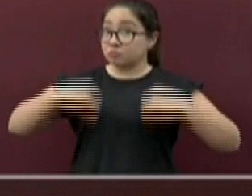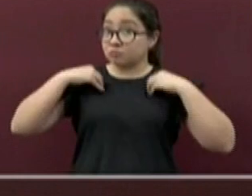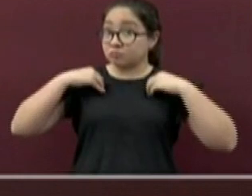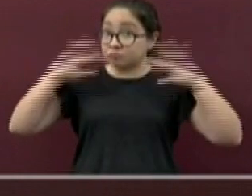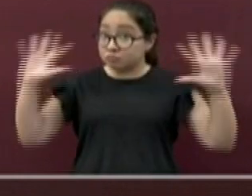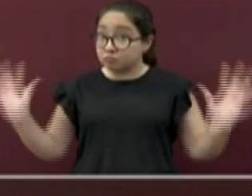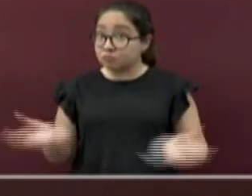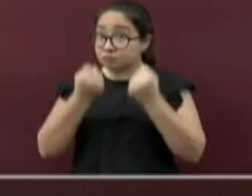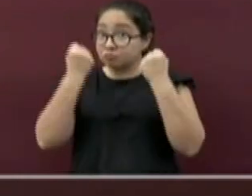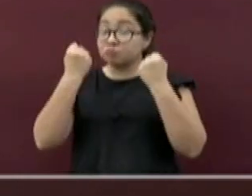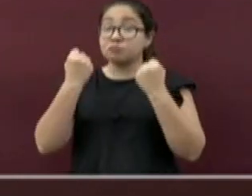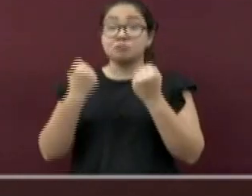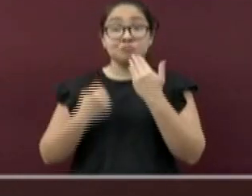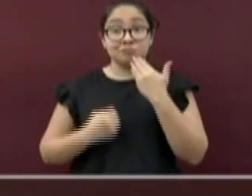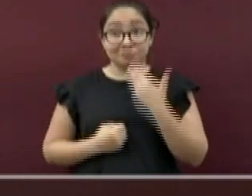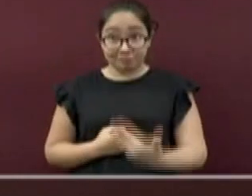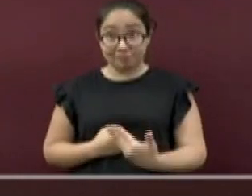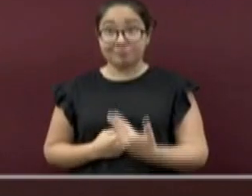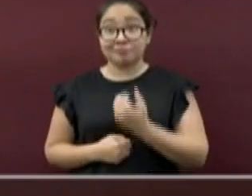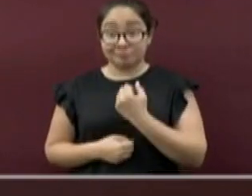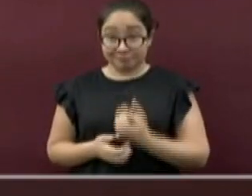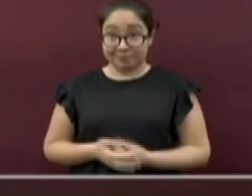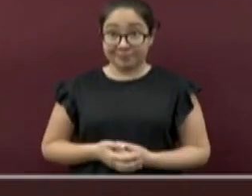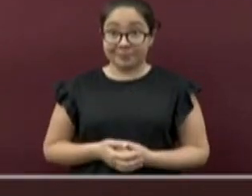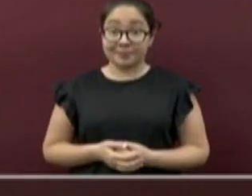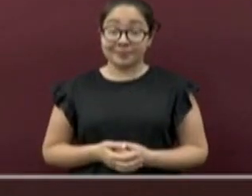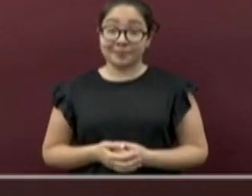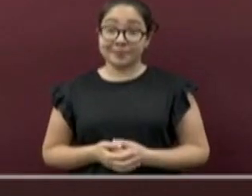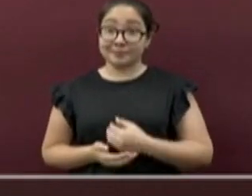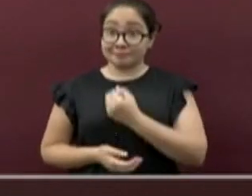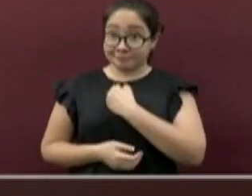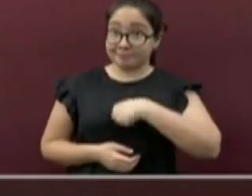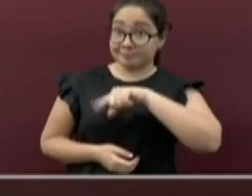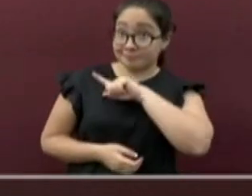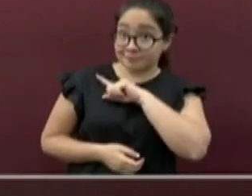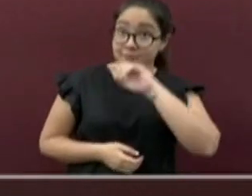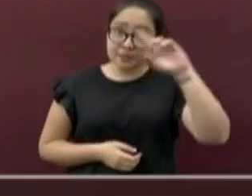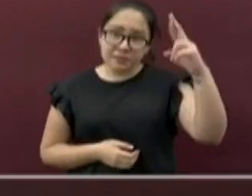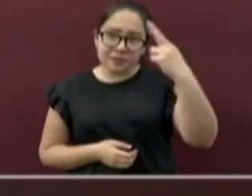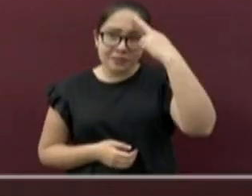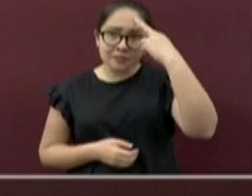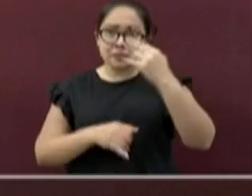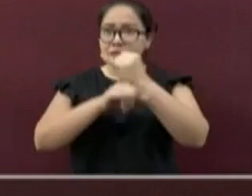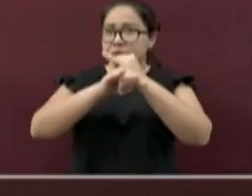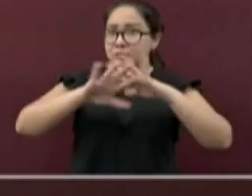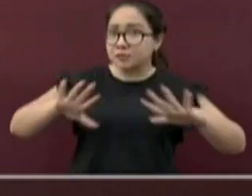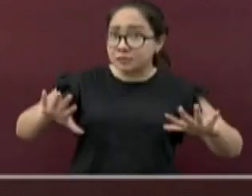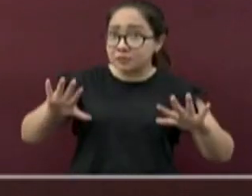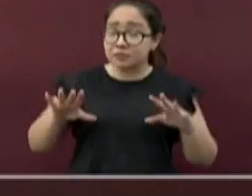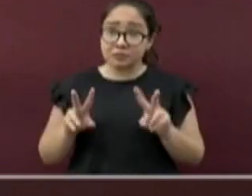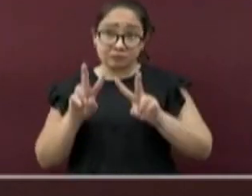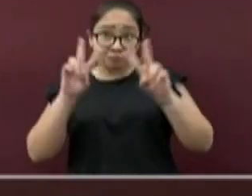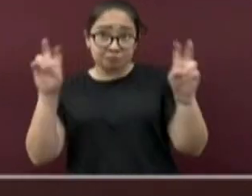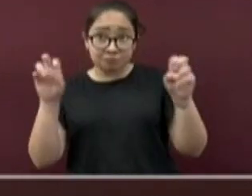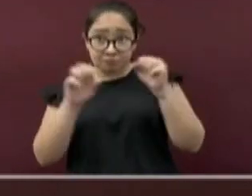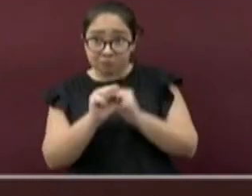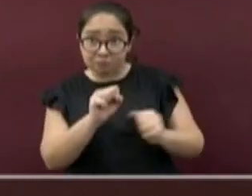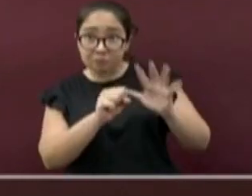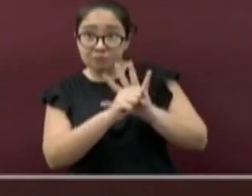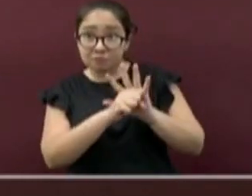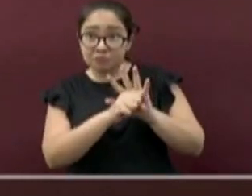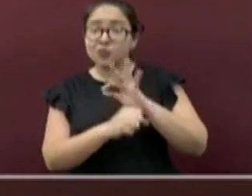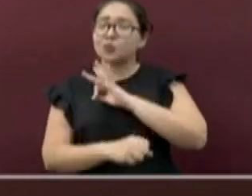con calidad. No olviden que para mantenerse informados sobre la pandemia pueden